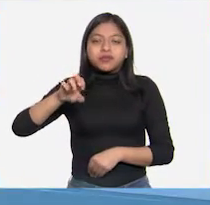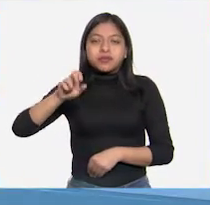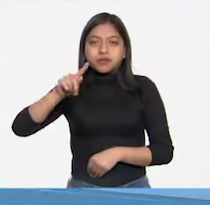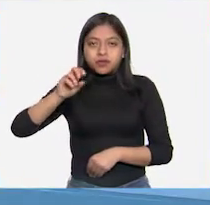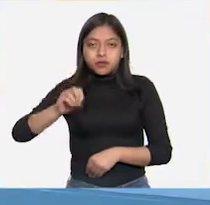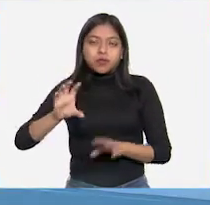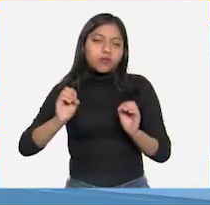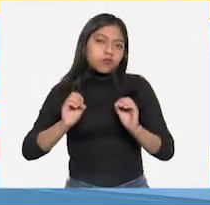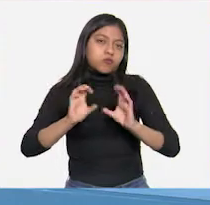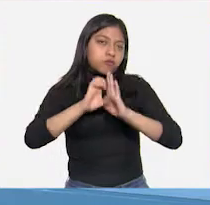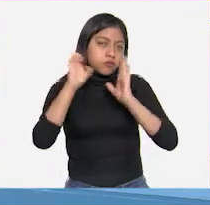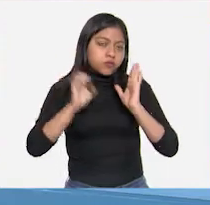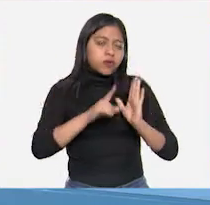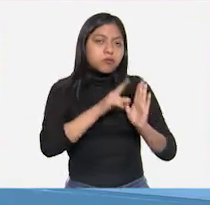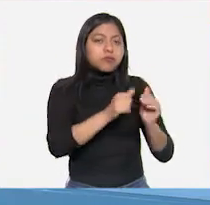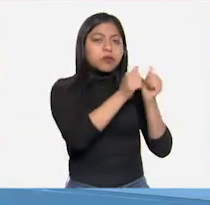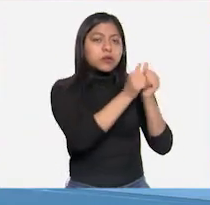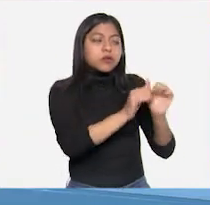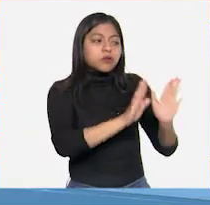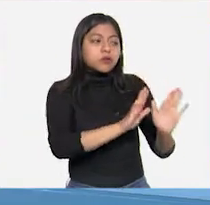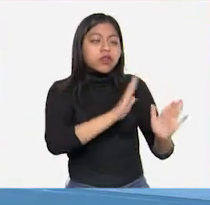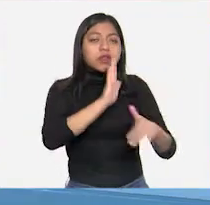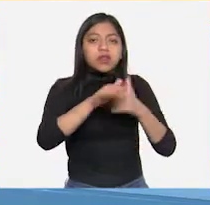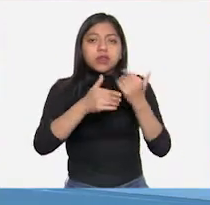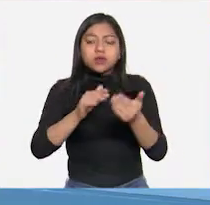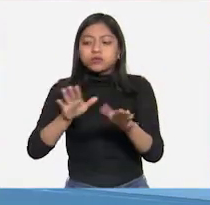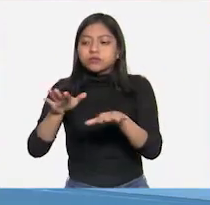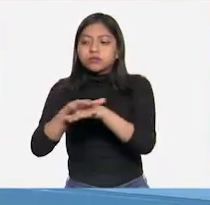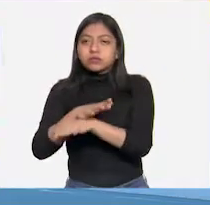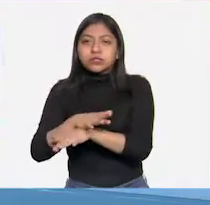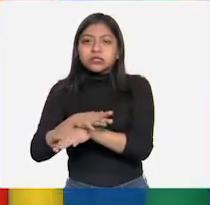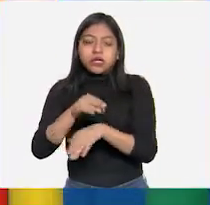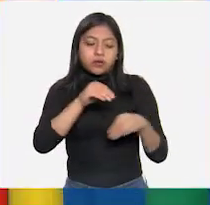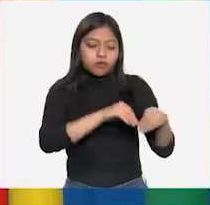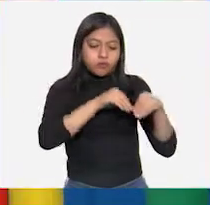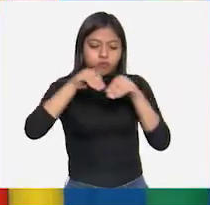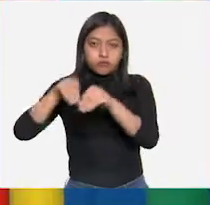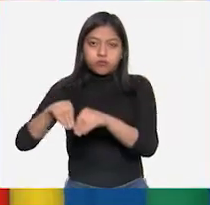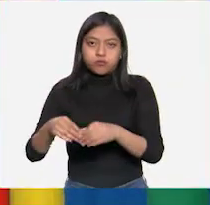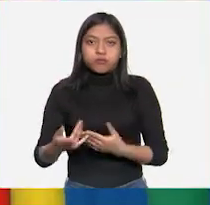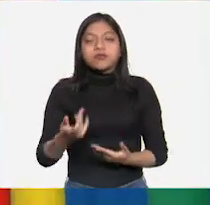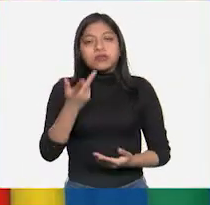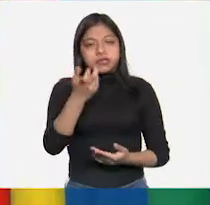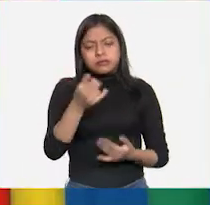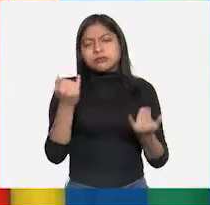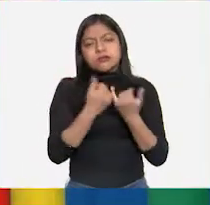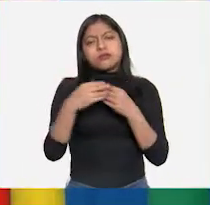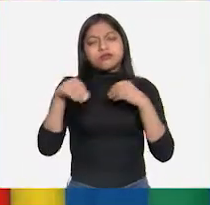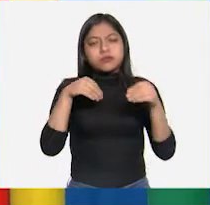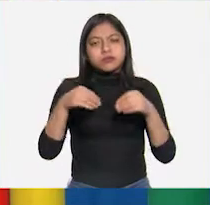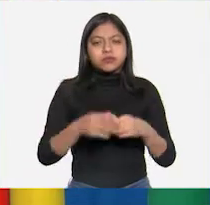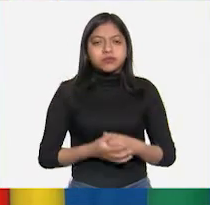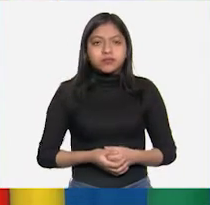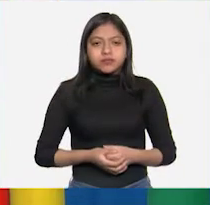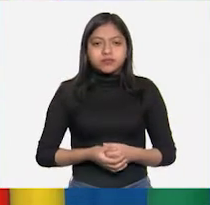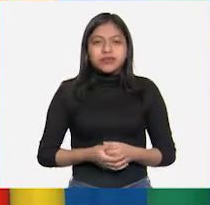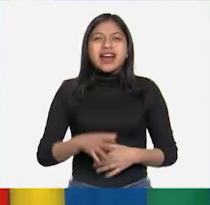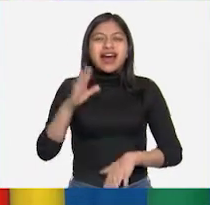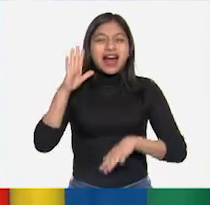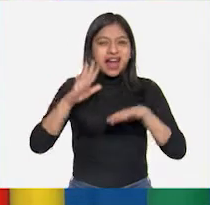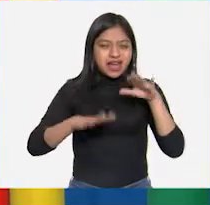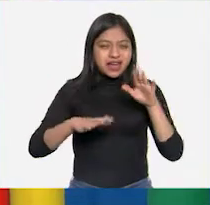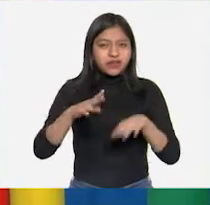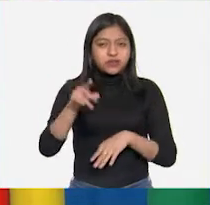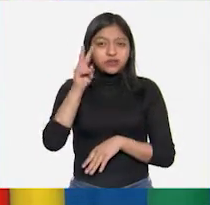postura en un momento y luego en otra, entonces se movió. Así es. Eso es cierto. Pero, en ocasiones,